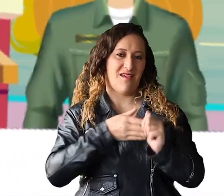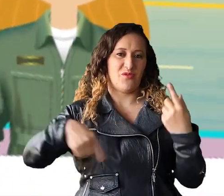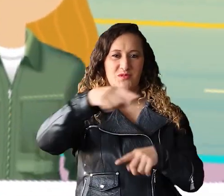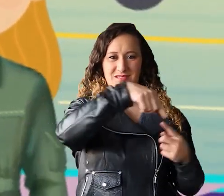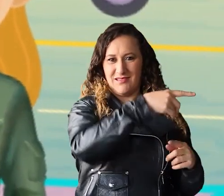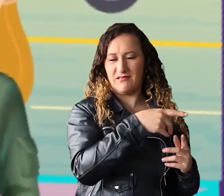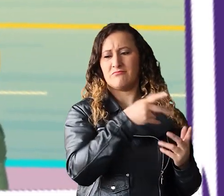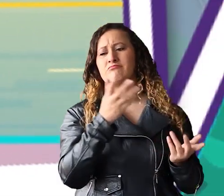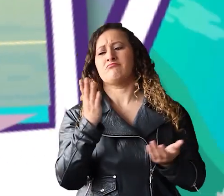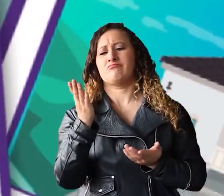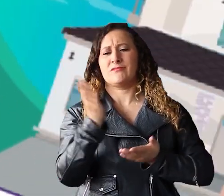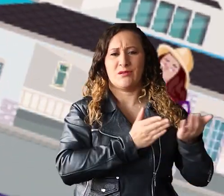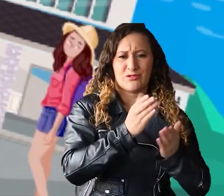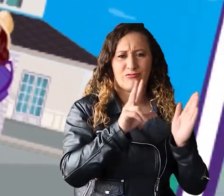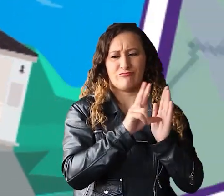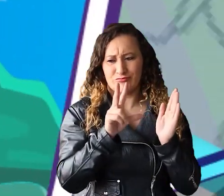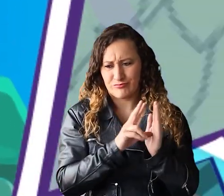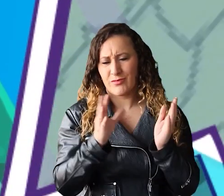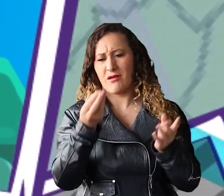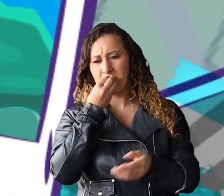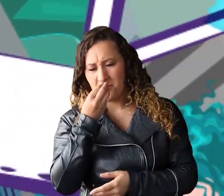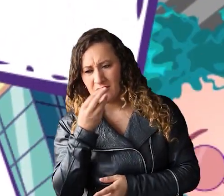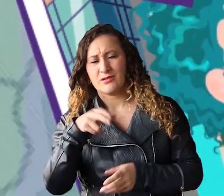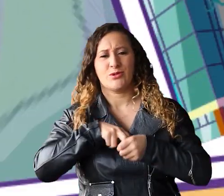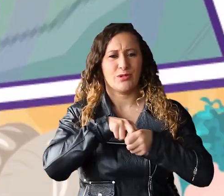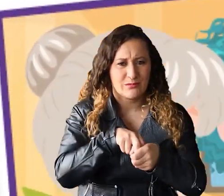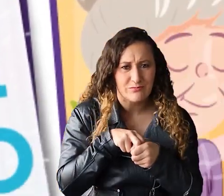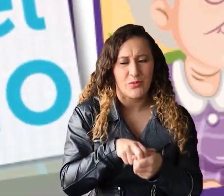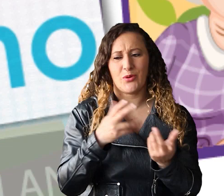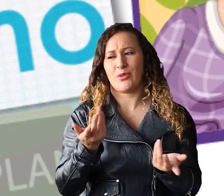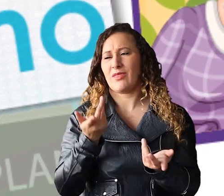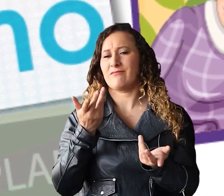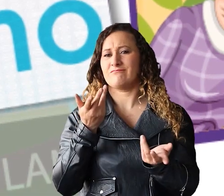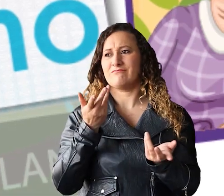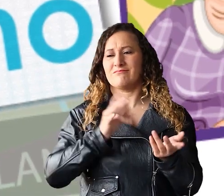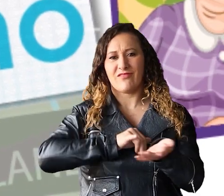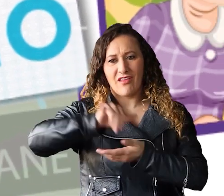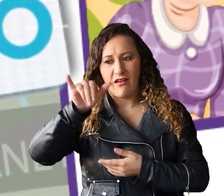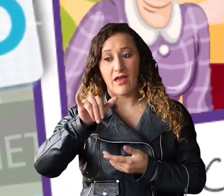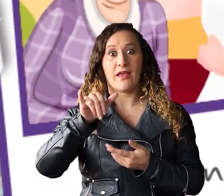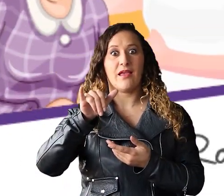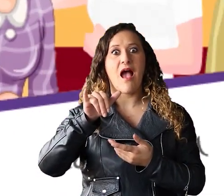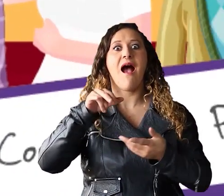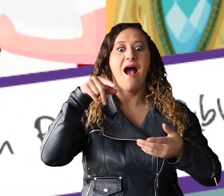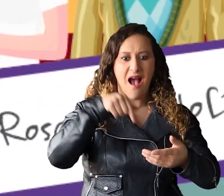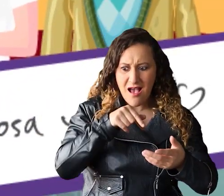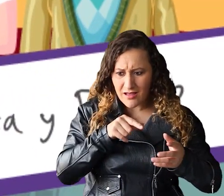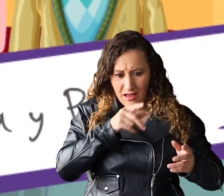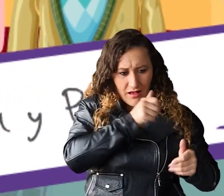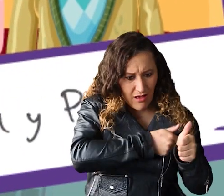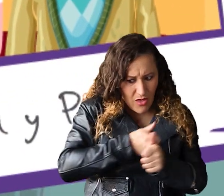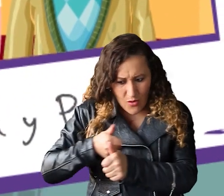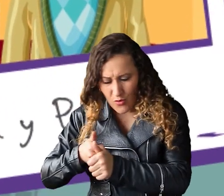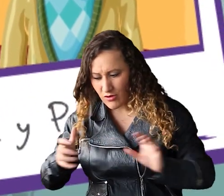de hospedaje, alimentación, agencias de viaje, transporte, es decir, quienes conforman la cadena de valor del turismo.